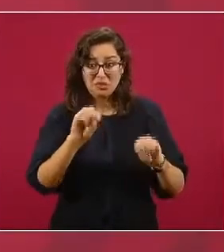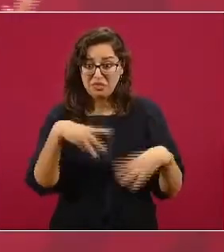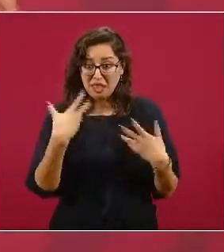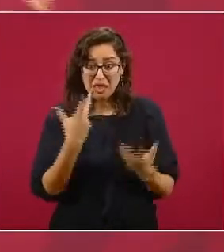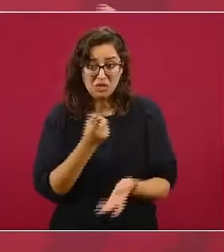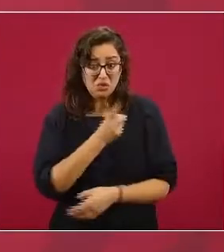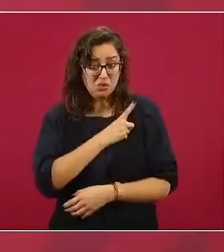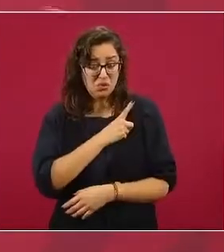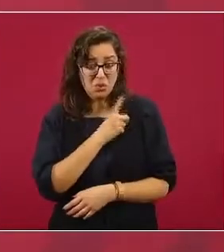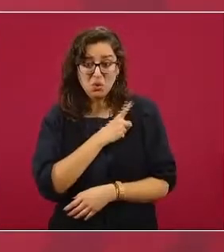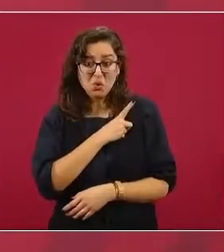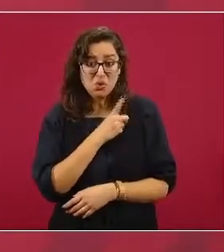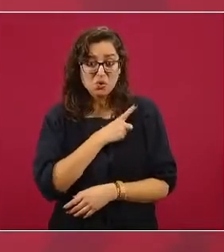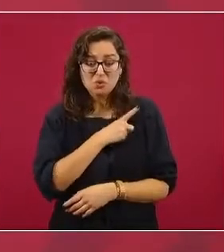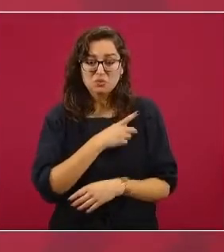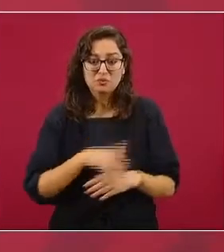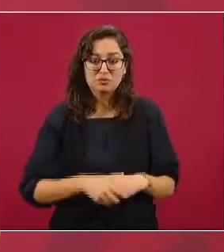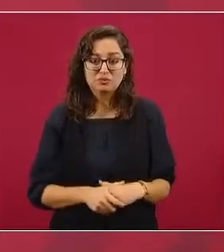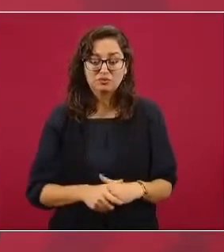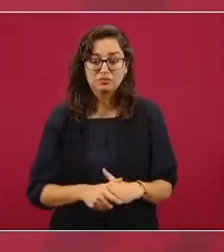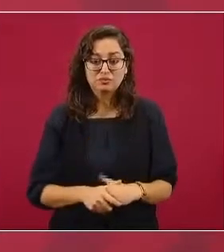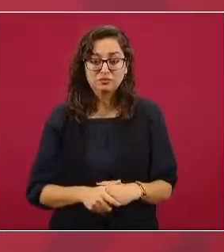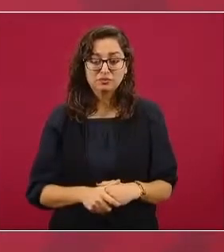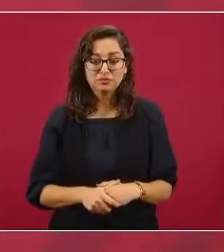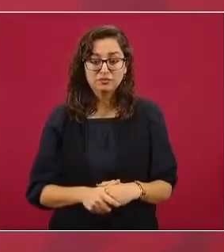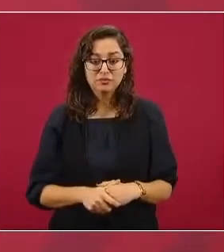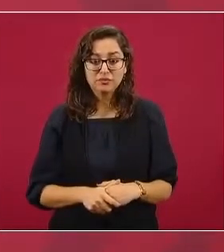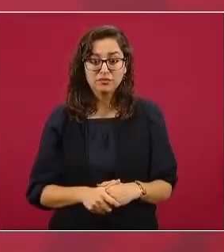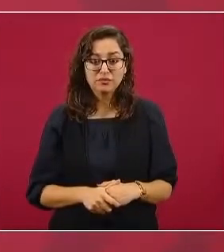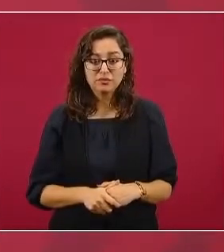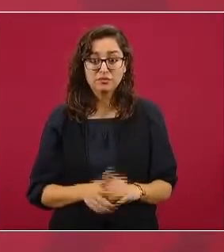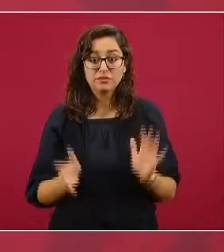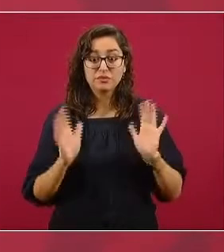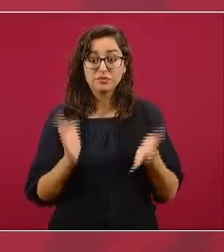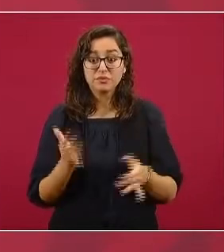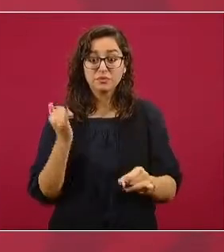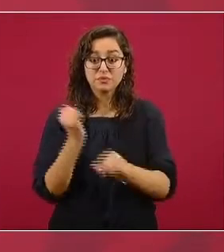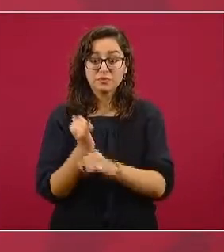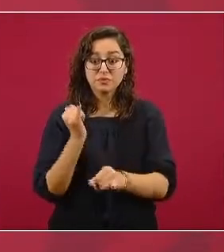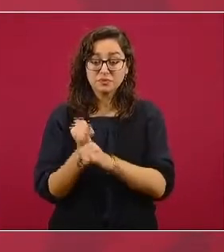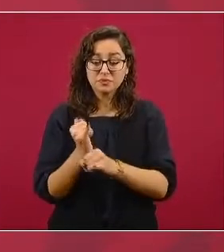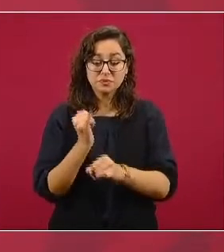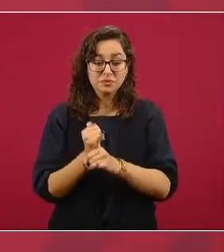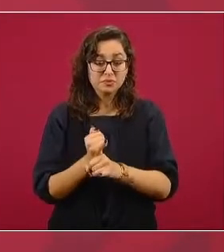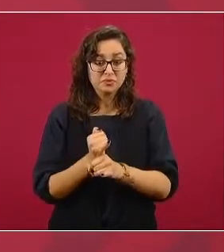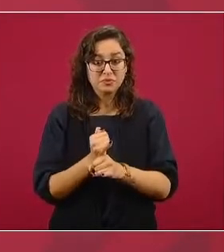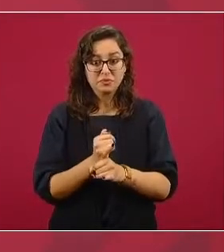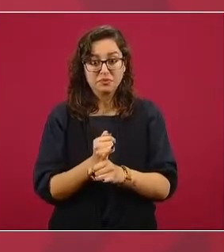me dicen en las redes estos intelectuales orgánicos